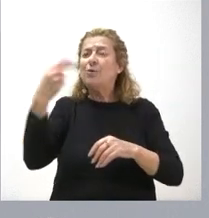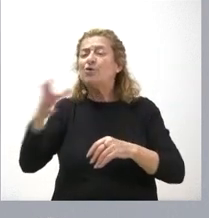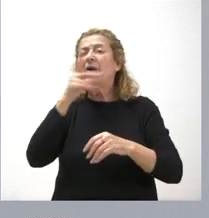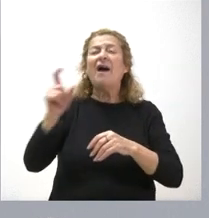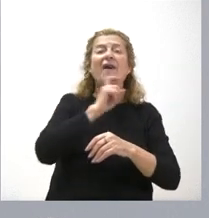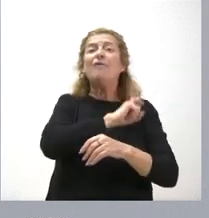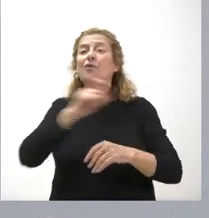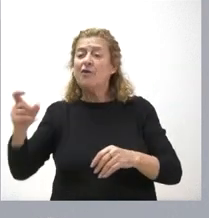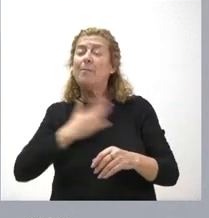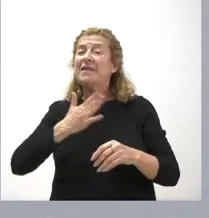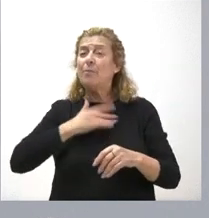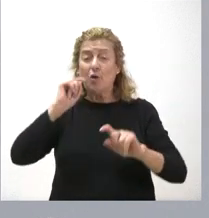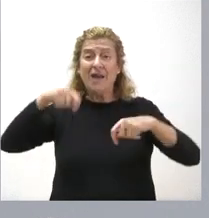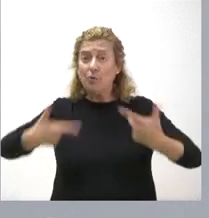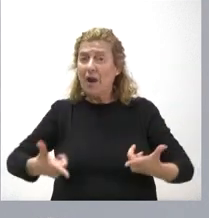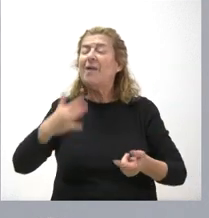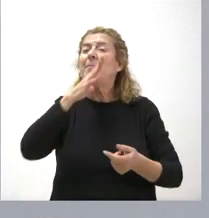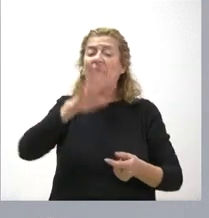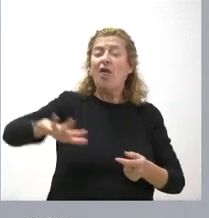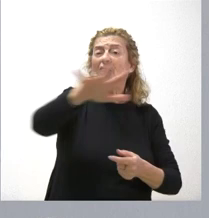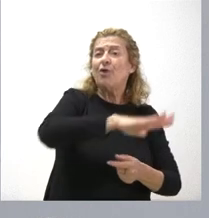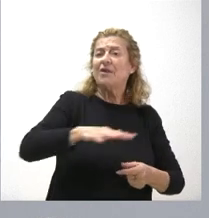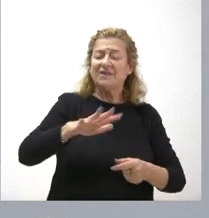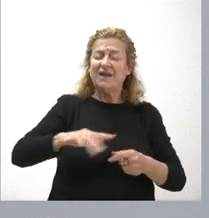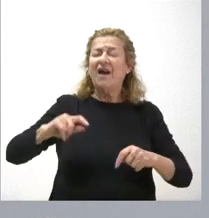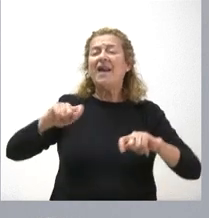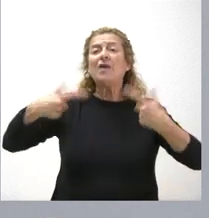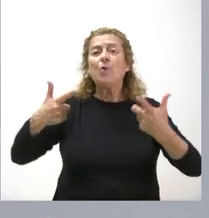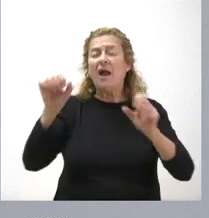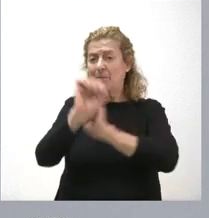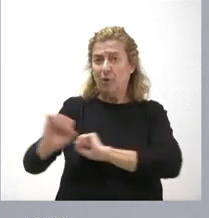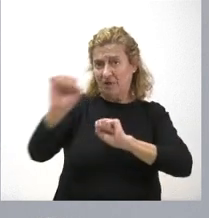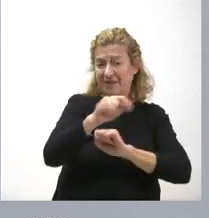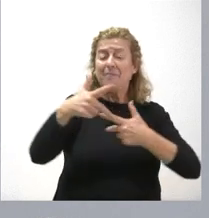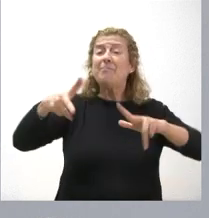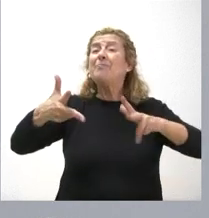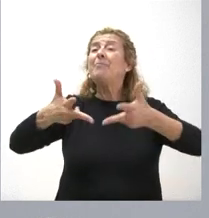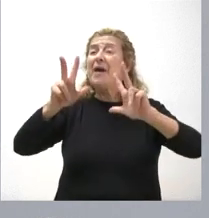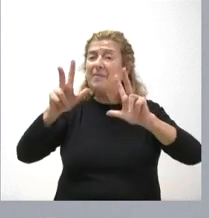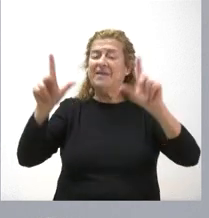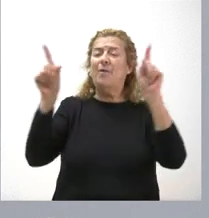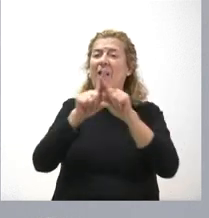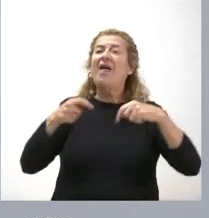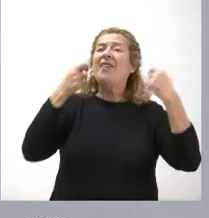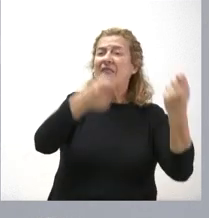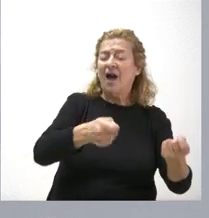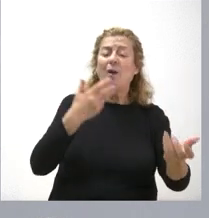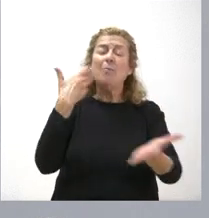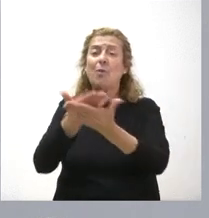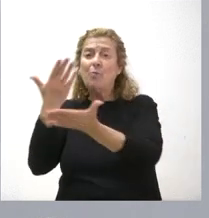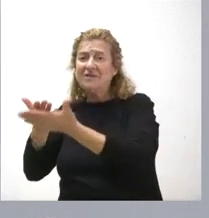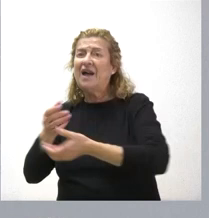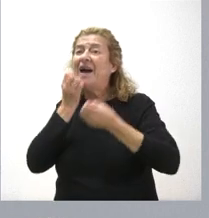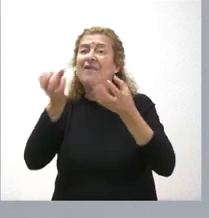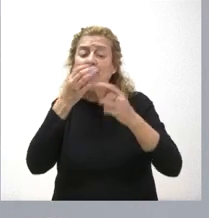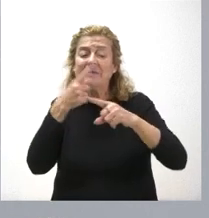Natural para actuaciones en áreas naturales protegidas. Va a permitir elaborar propuestas de informes sectoriales de medio